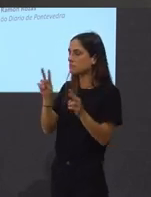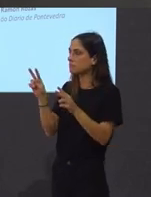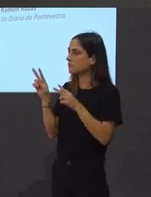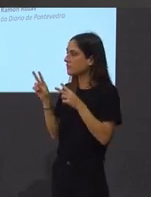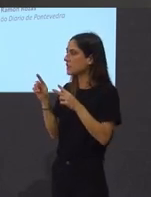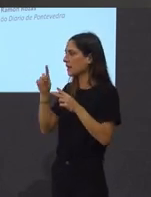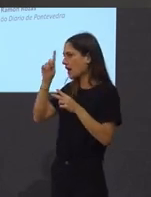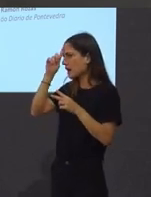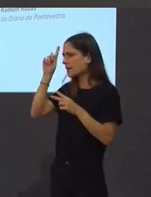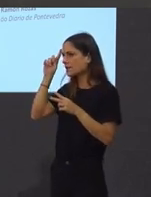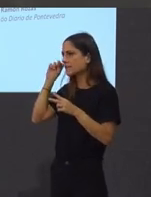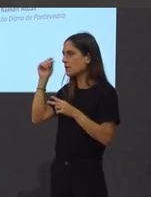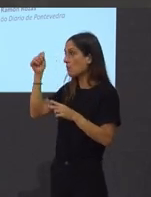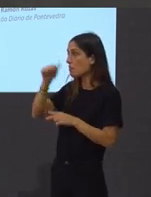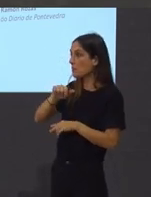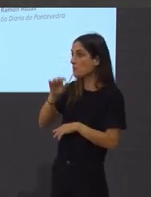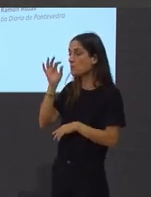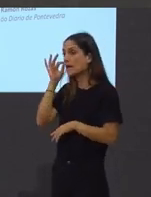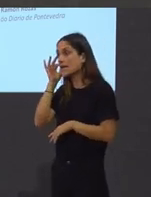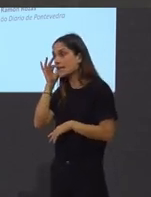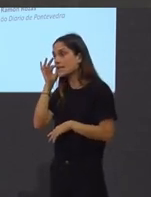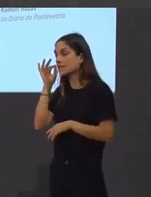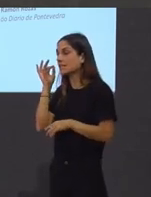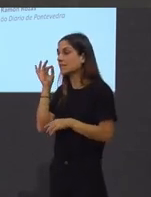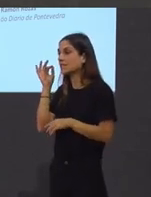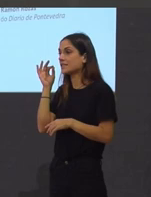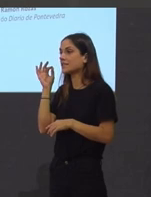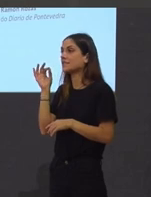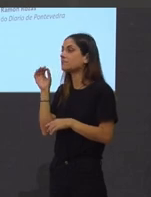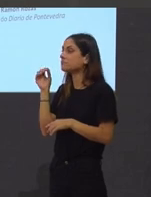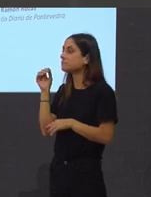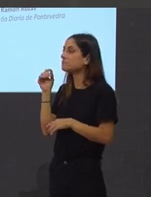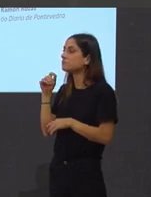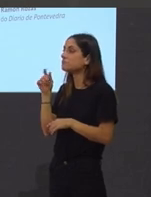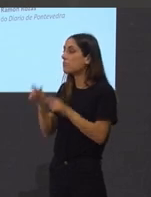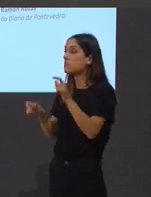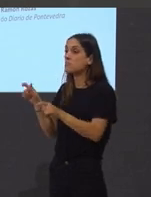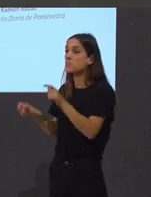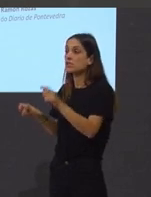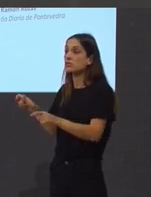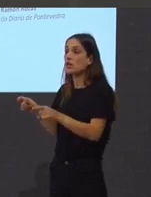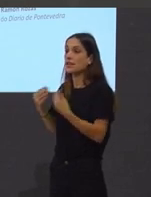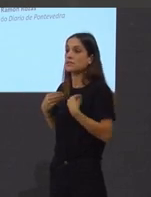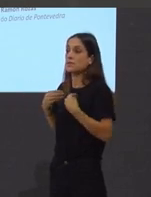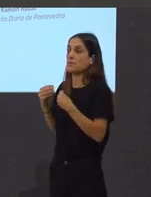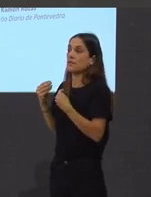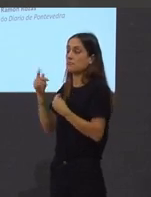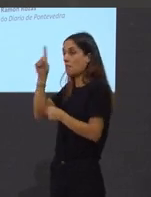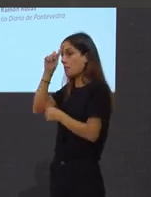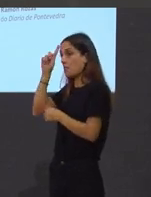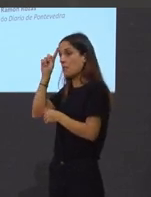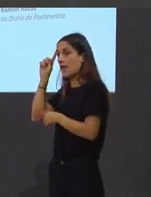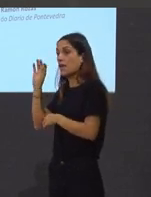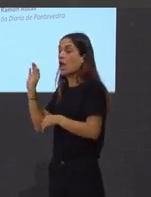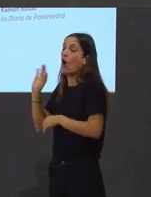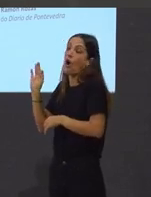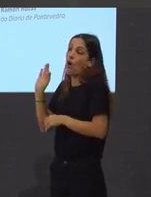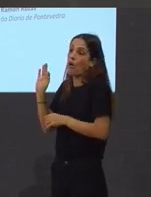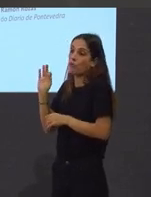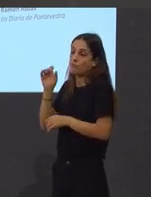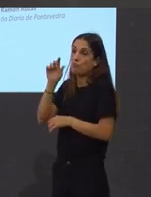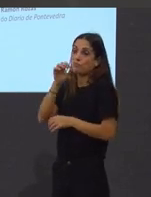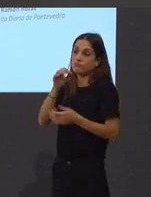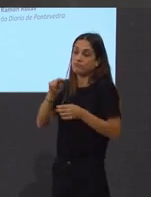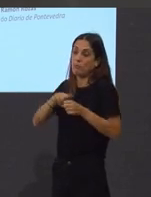madrileños e madrileñas ou non ou persoas de provincia que estaban en Madrid porque ao final en Madrid todos son de provincias por outra